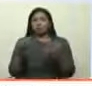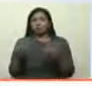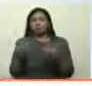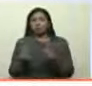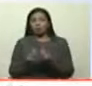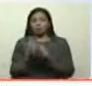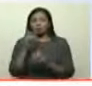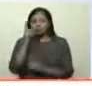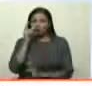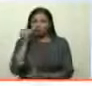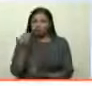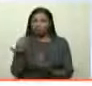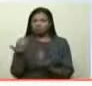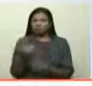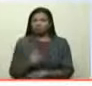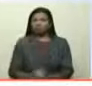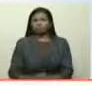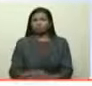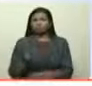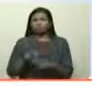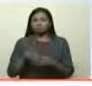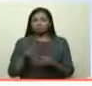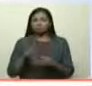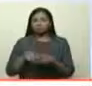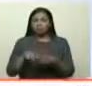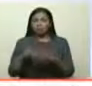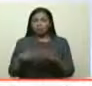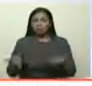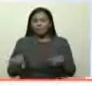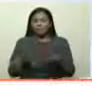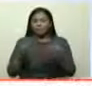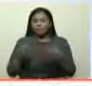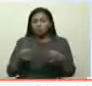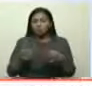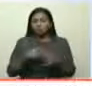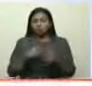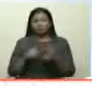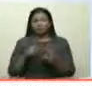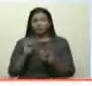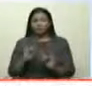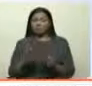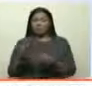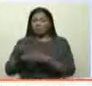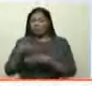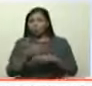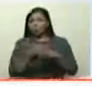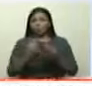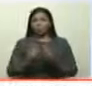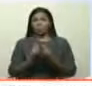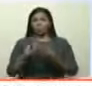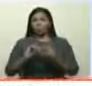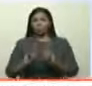a Iván Lócher. En el piso y ahí, bueno, compartíamos con él,